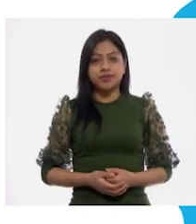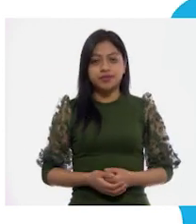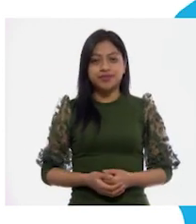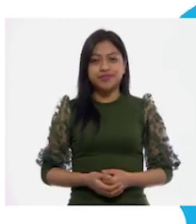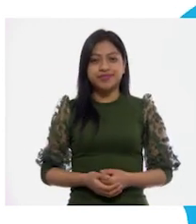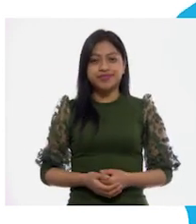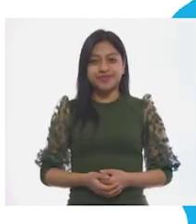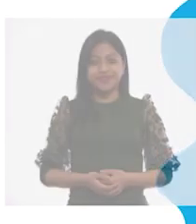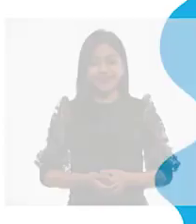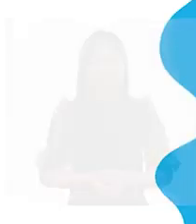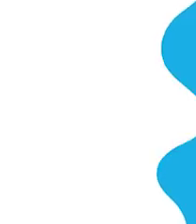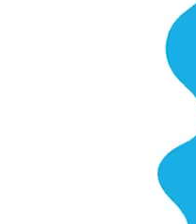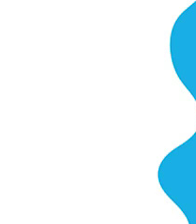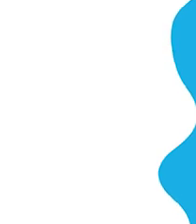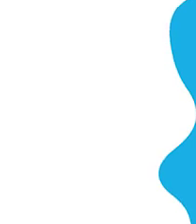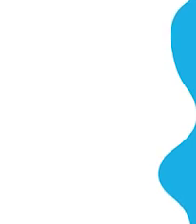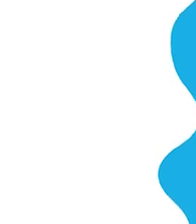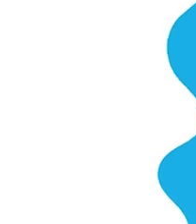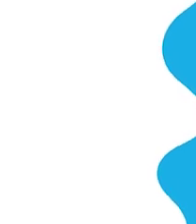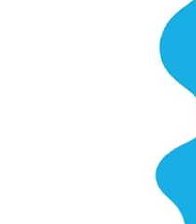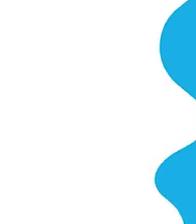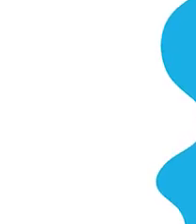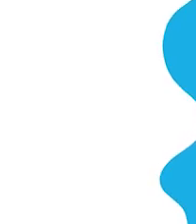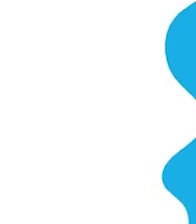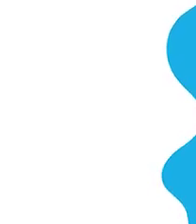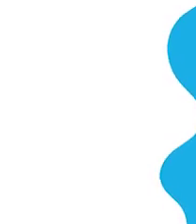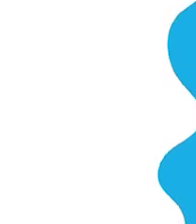.cep.gov.mx.